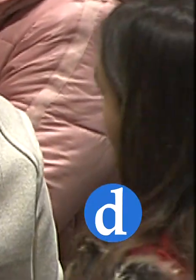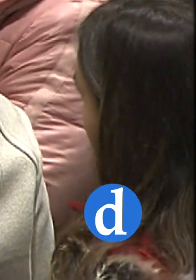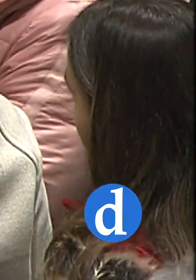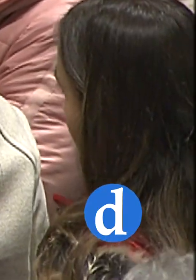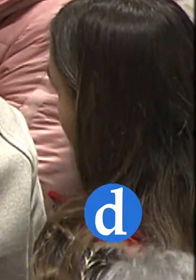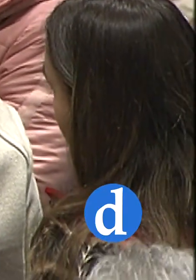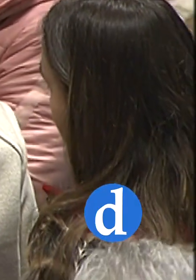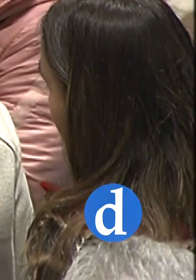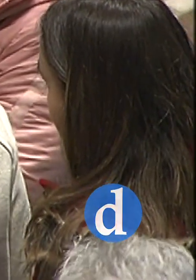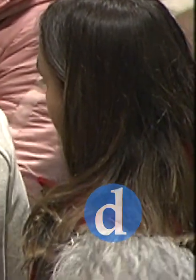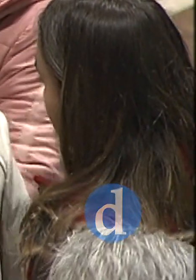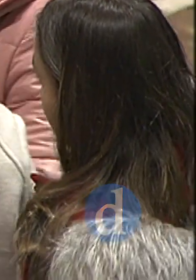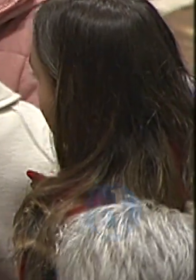es nuestra liberación.